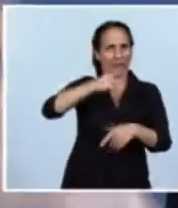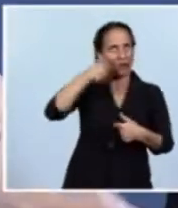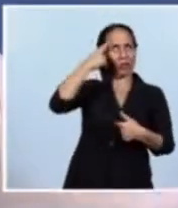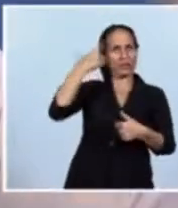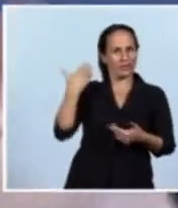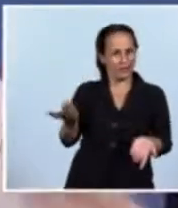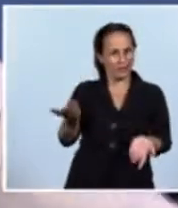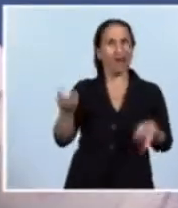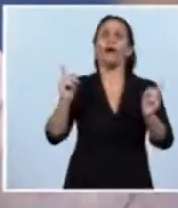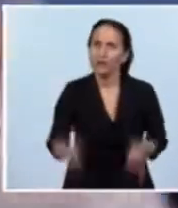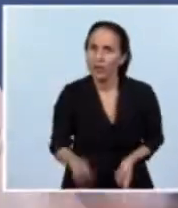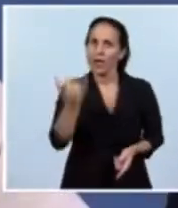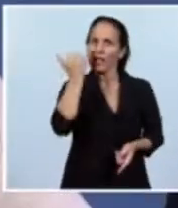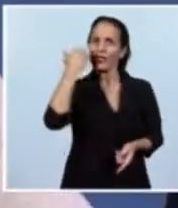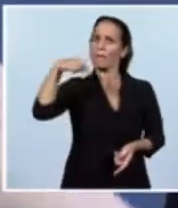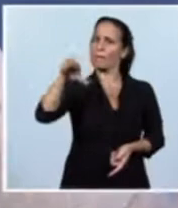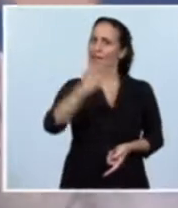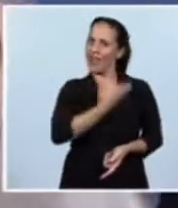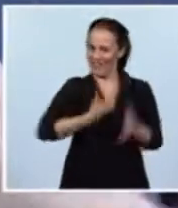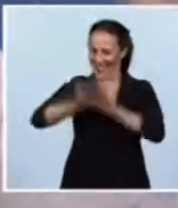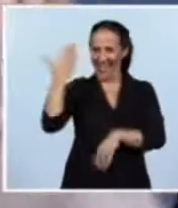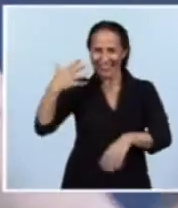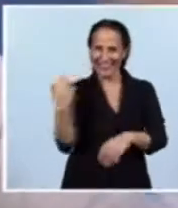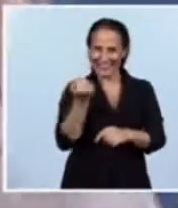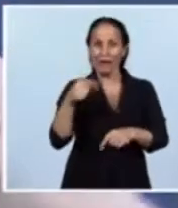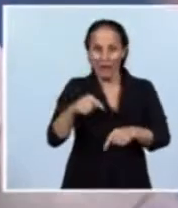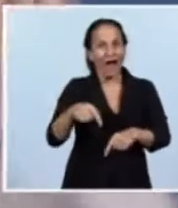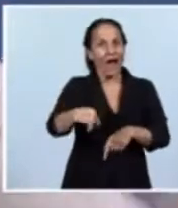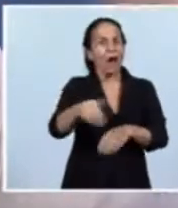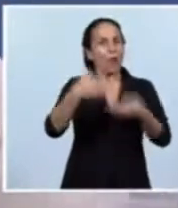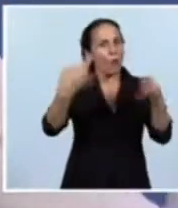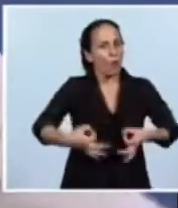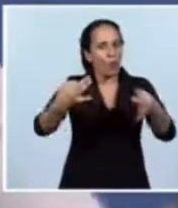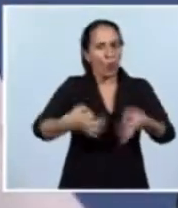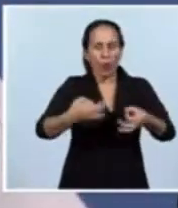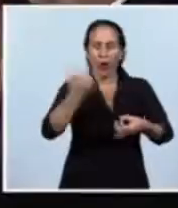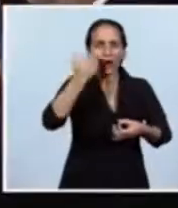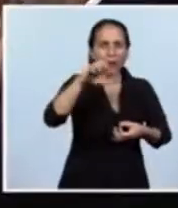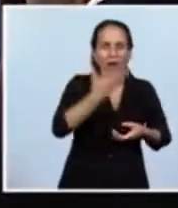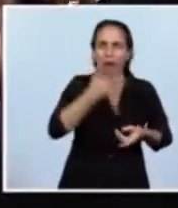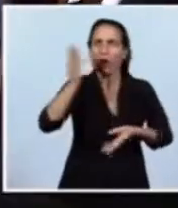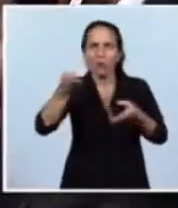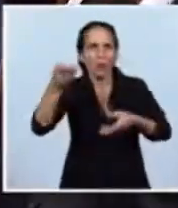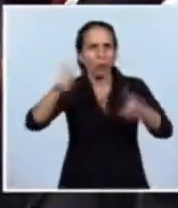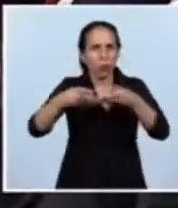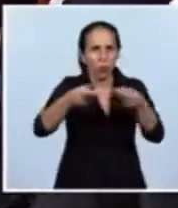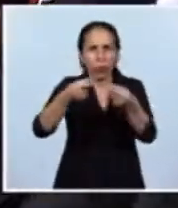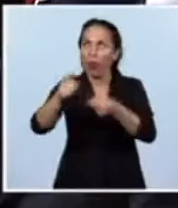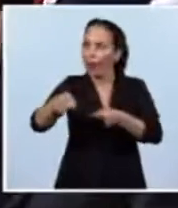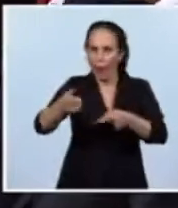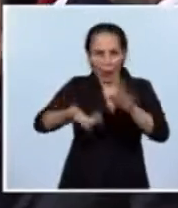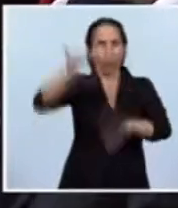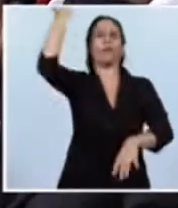nuestra línea de bandera recuperada y obtuvo también una oferta mucho más grande de lo que había salido a